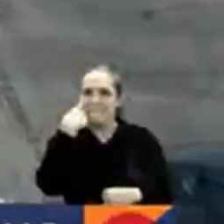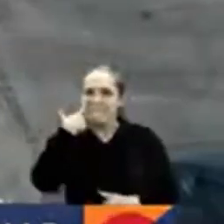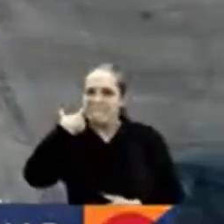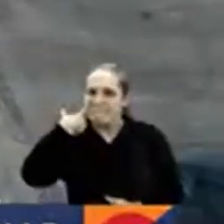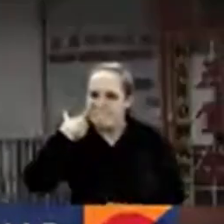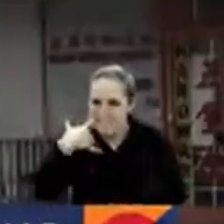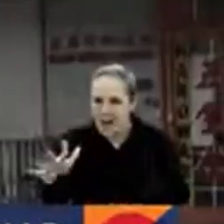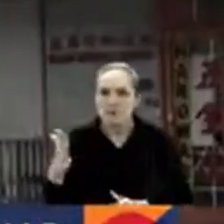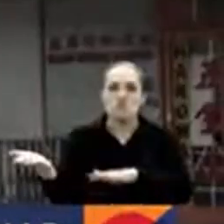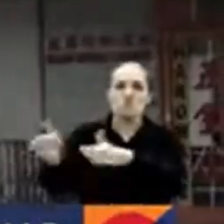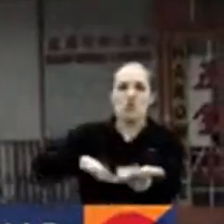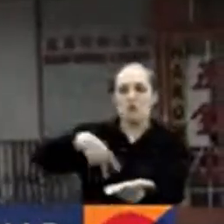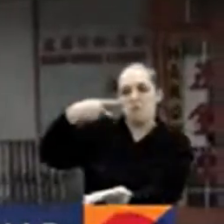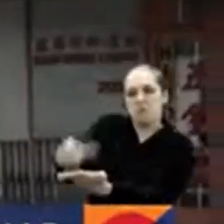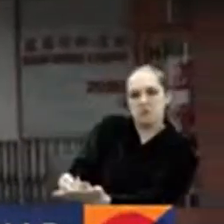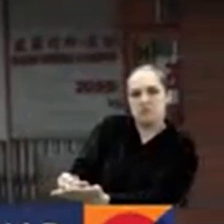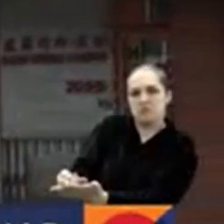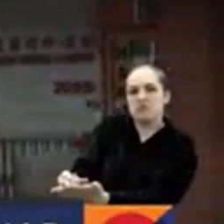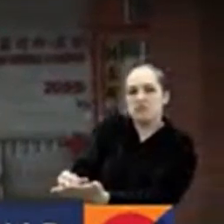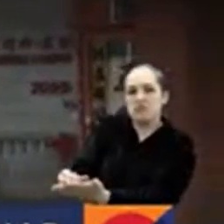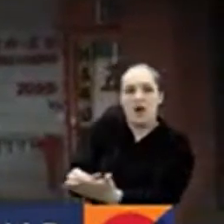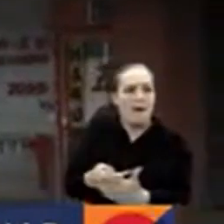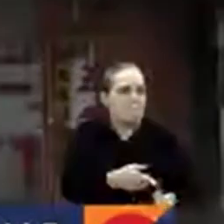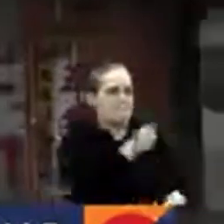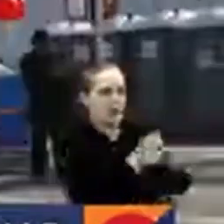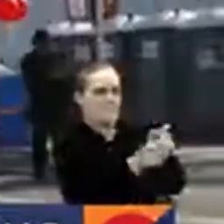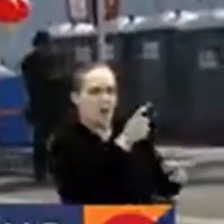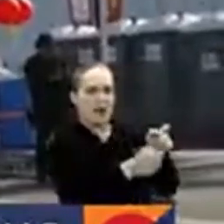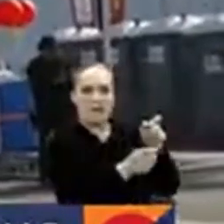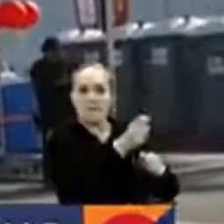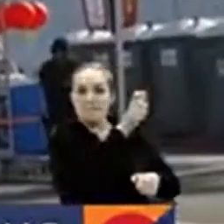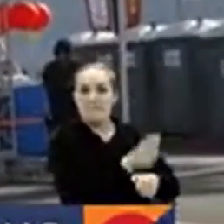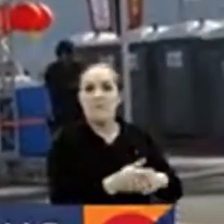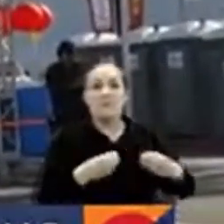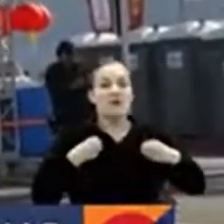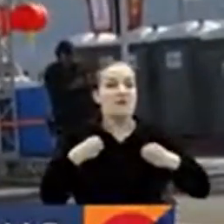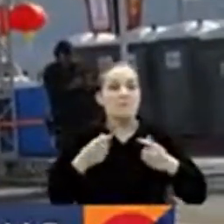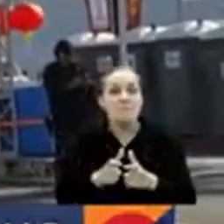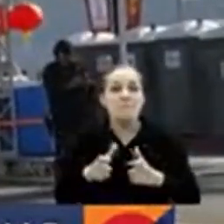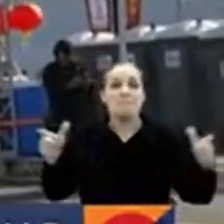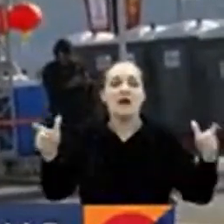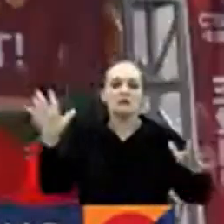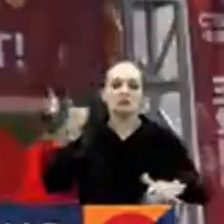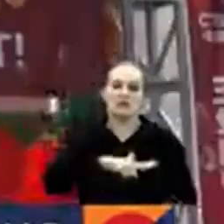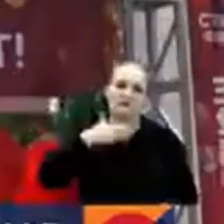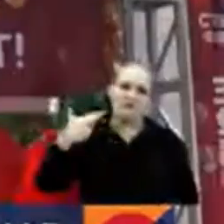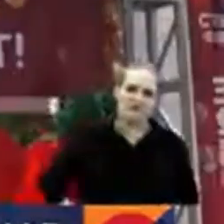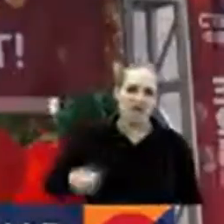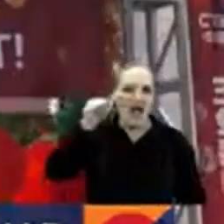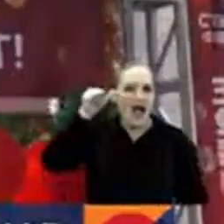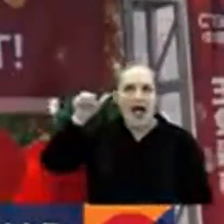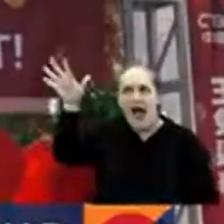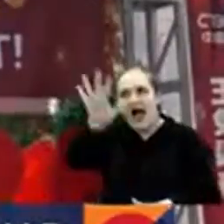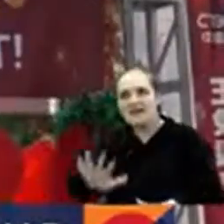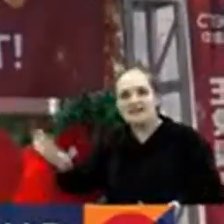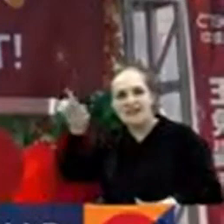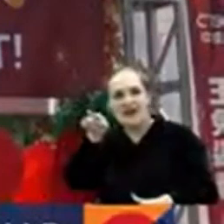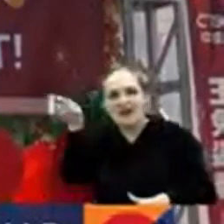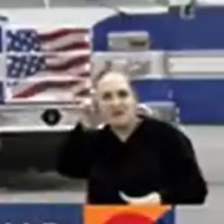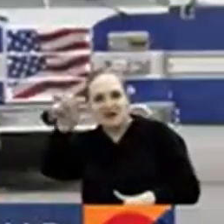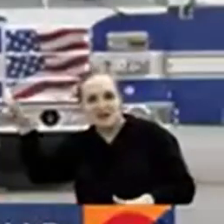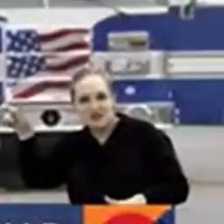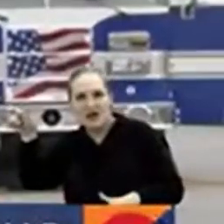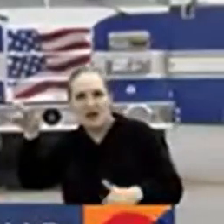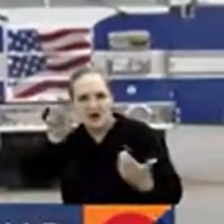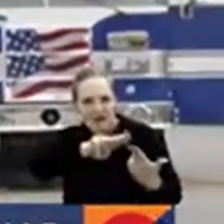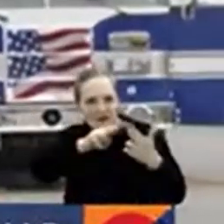del Star Ballroom Dance en Monterrey Park, ciudad habitada por varias personas de ascendencia asiática, coincidió con el del hombre